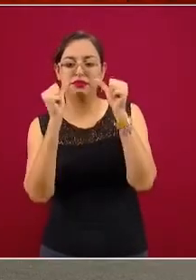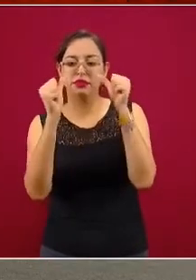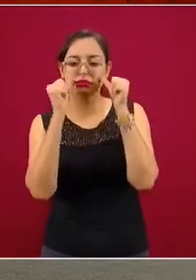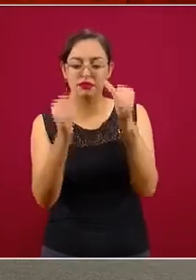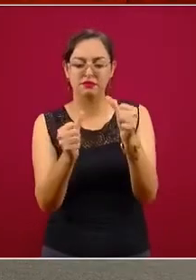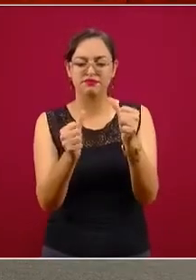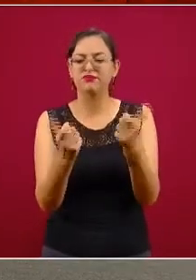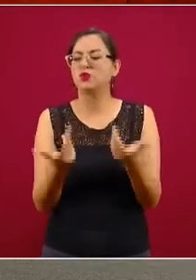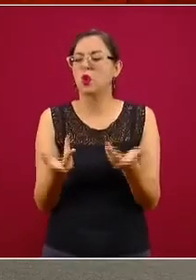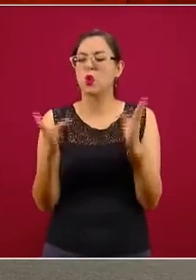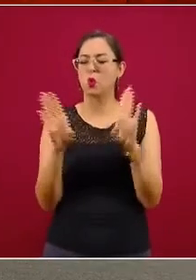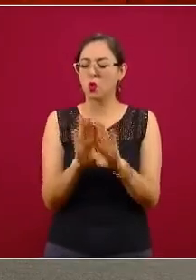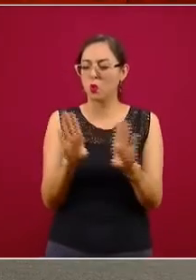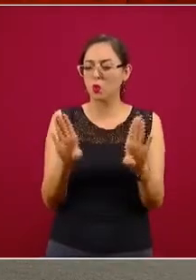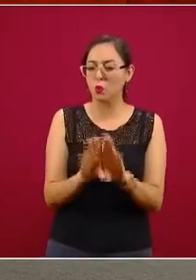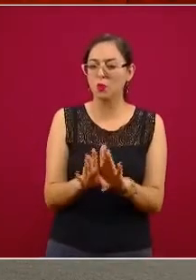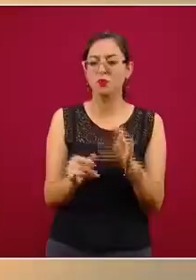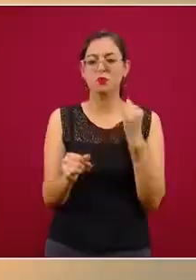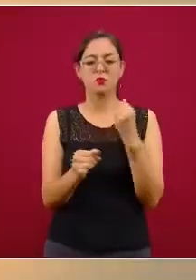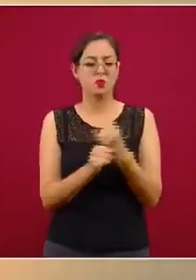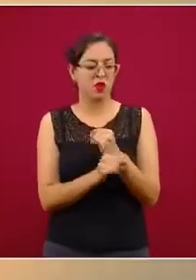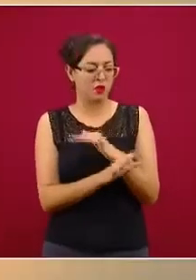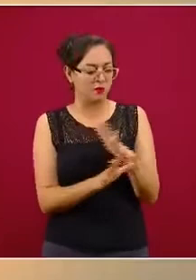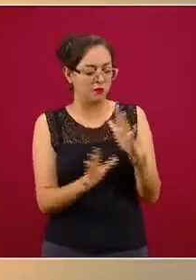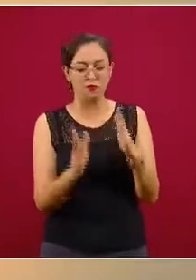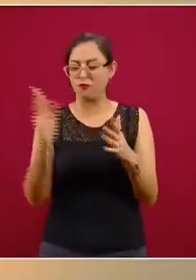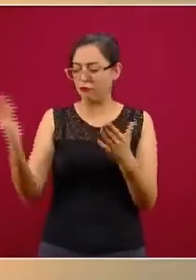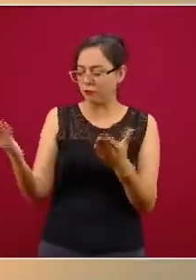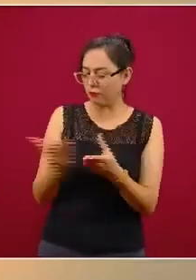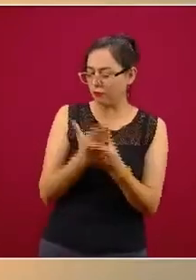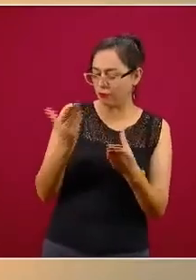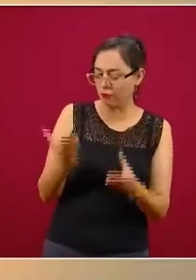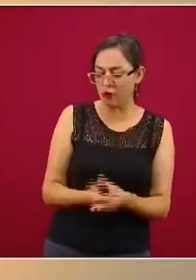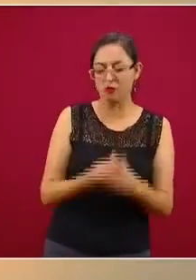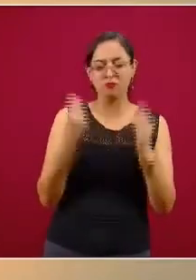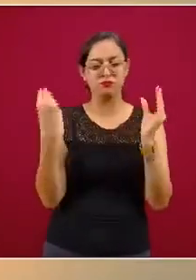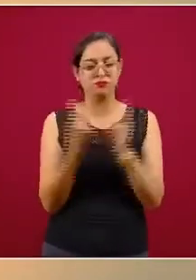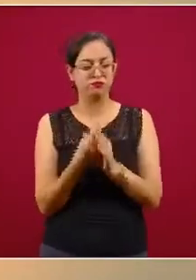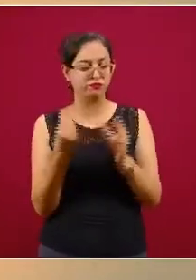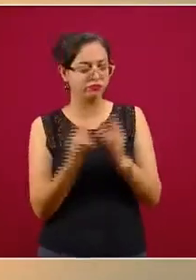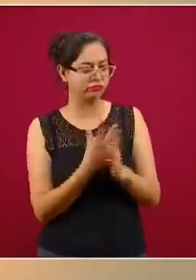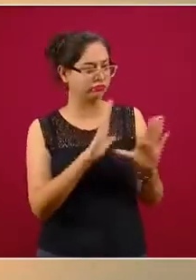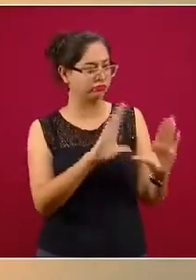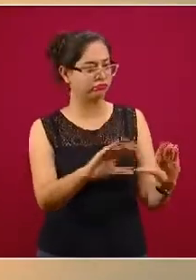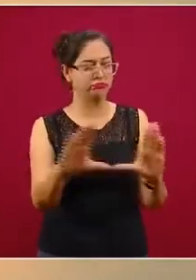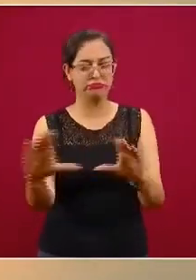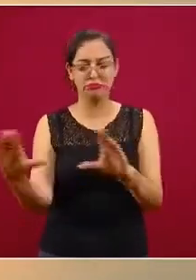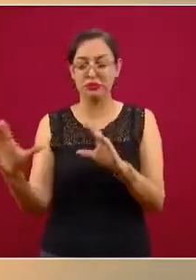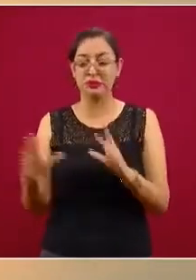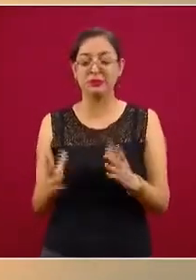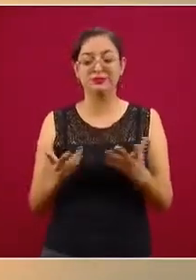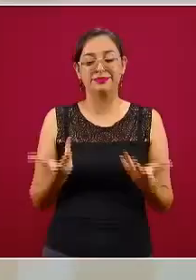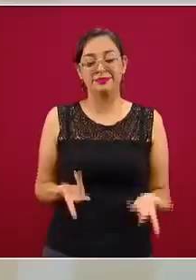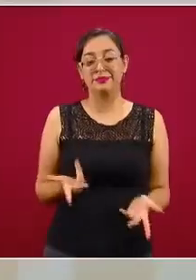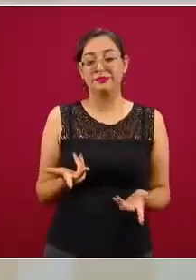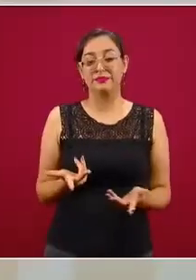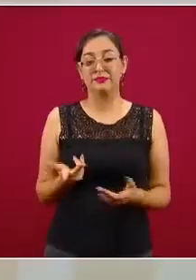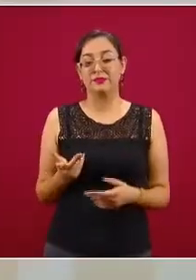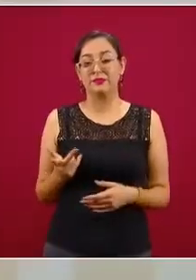infografía, con información, con capacitaciones. Somos muy poquitos,